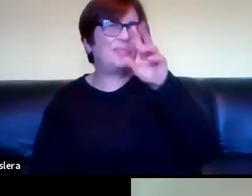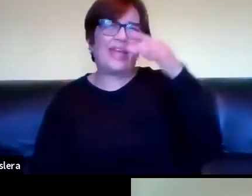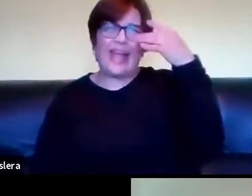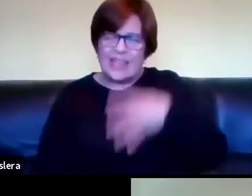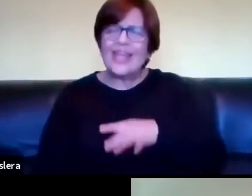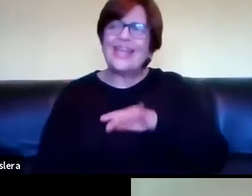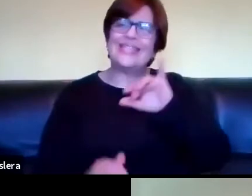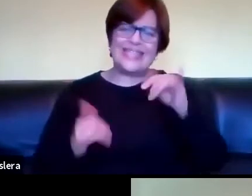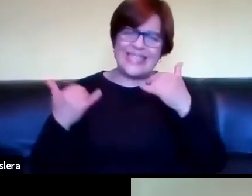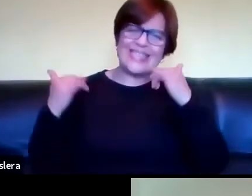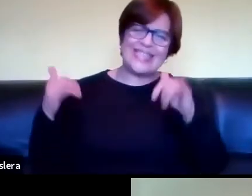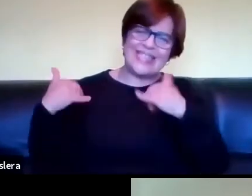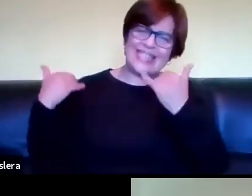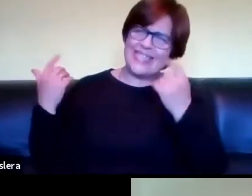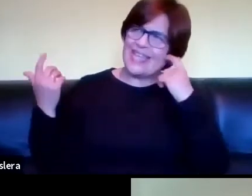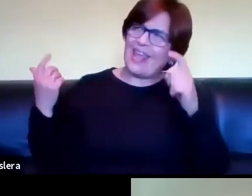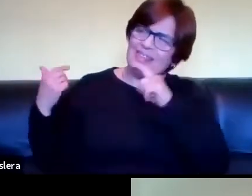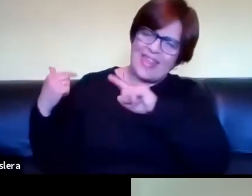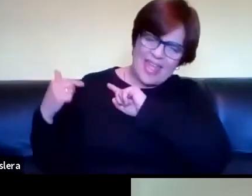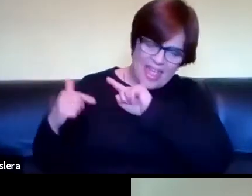traías esa idea